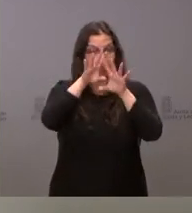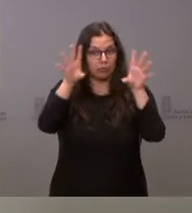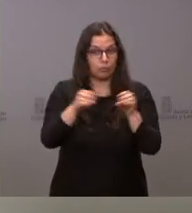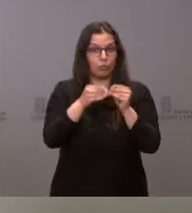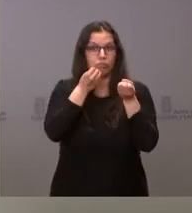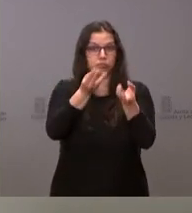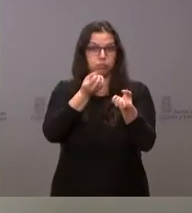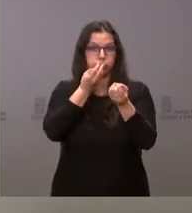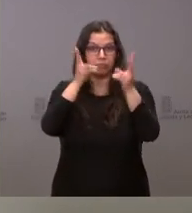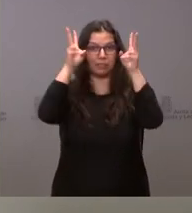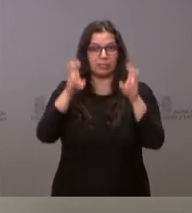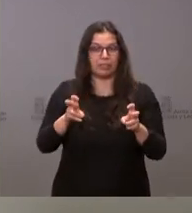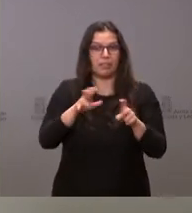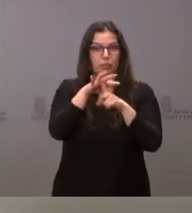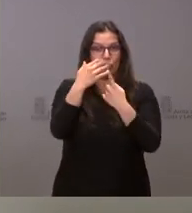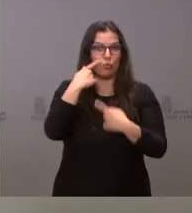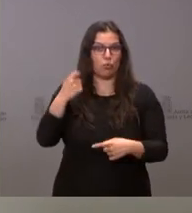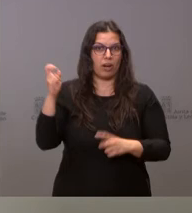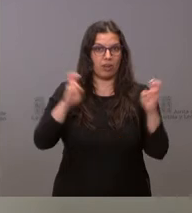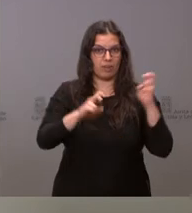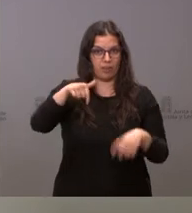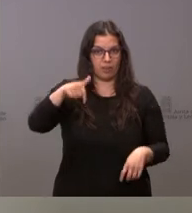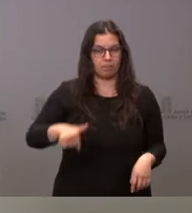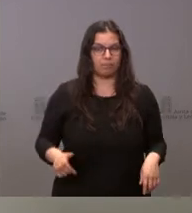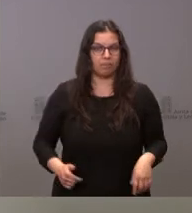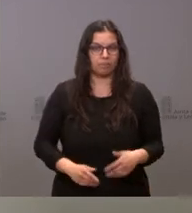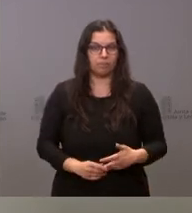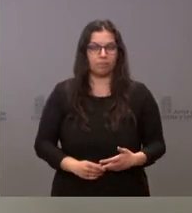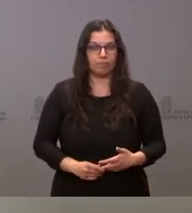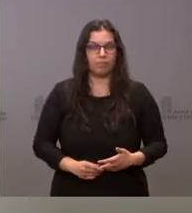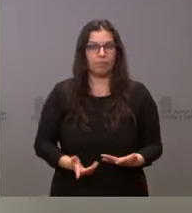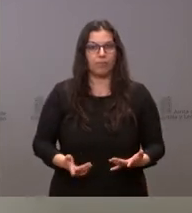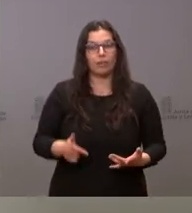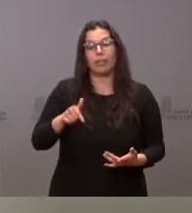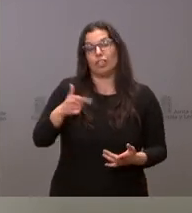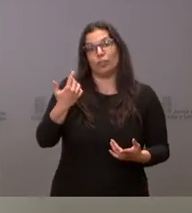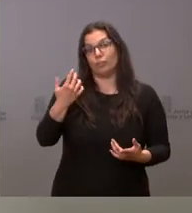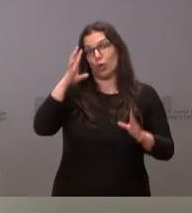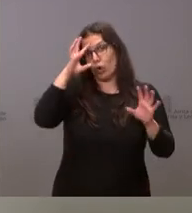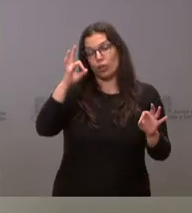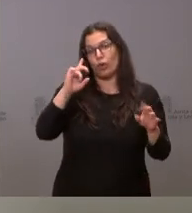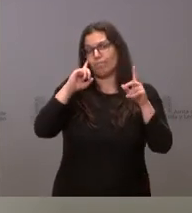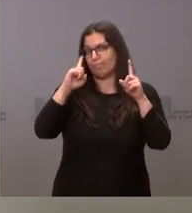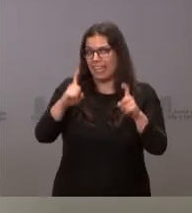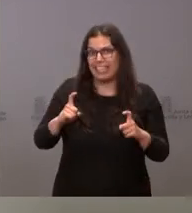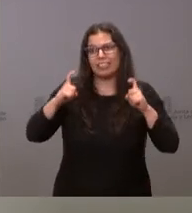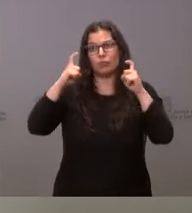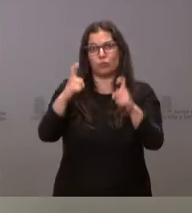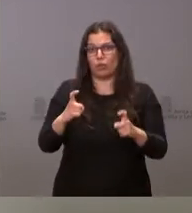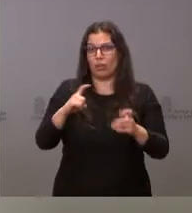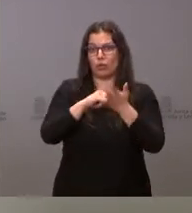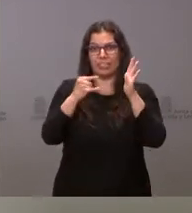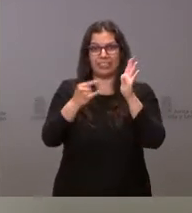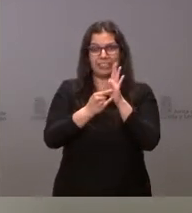informamos en cuanto a la evolución de Ucrania. Naturalmente, esto exige un esfuerzo por parte de todos los sistemas